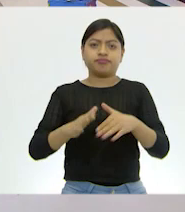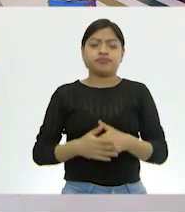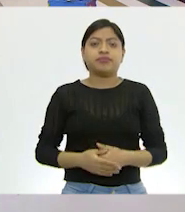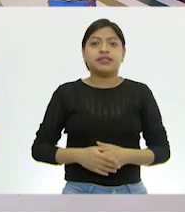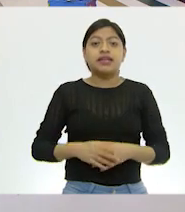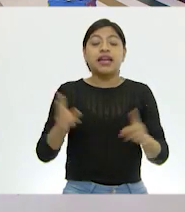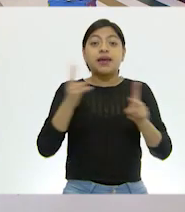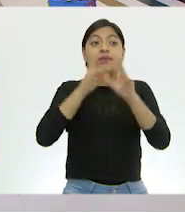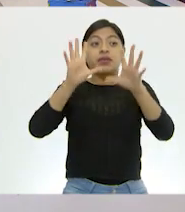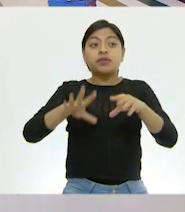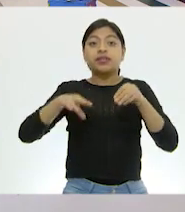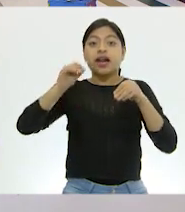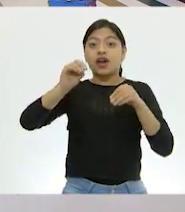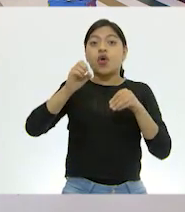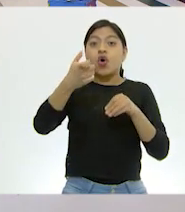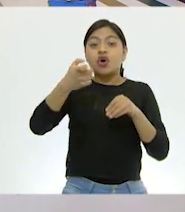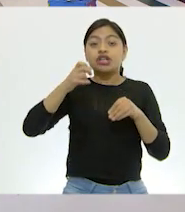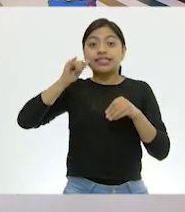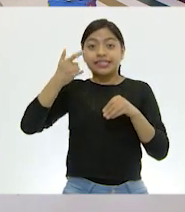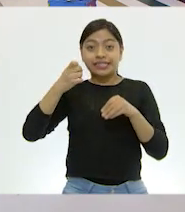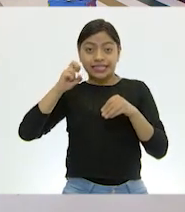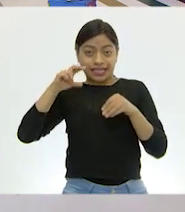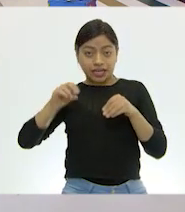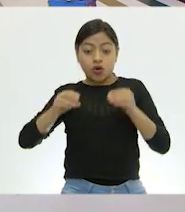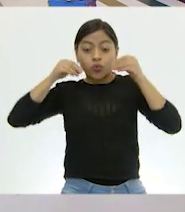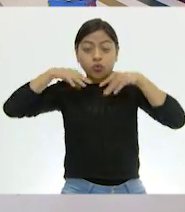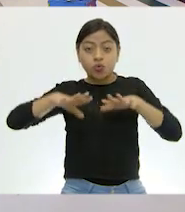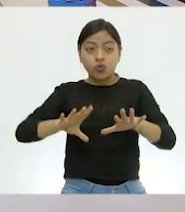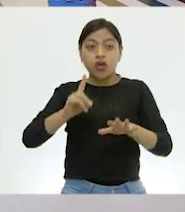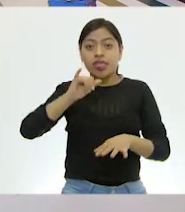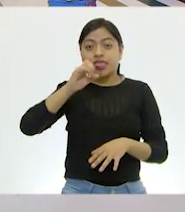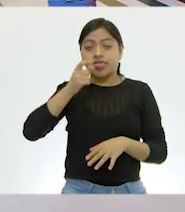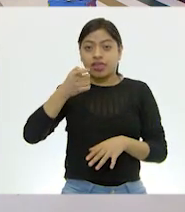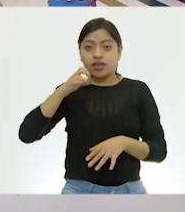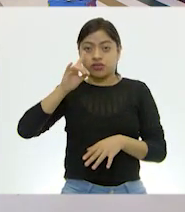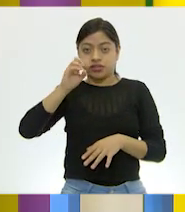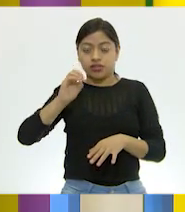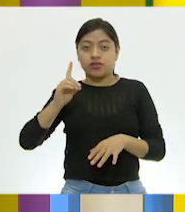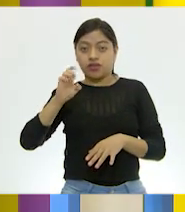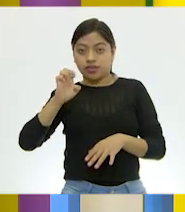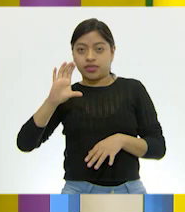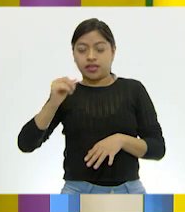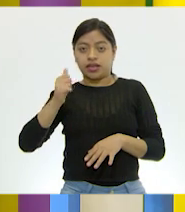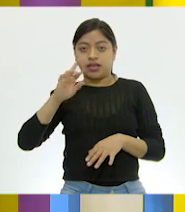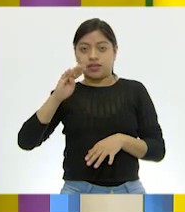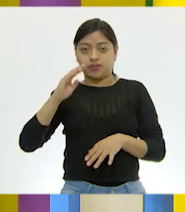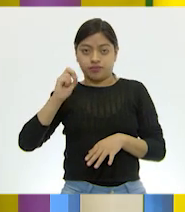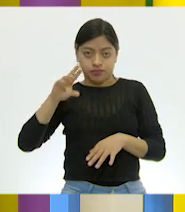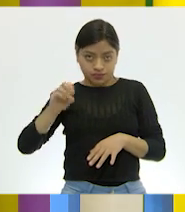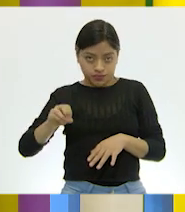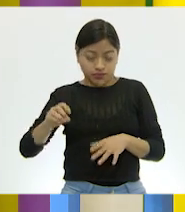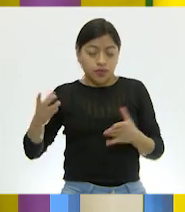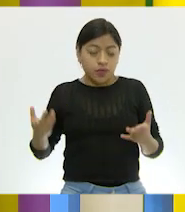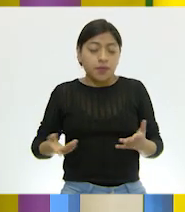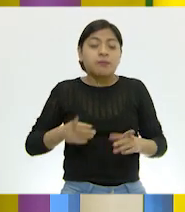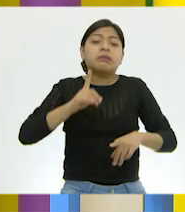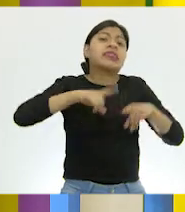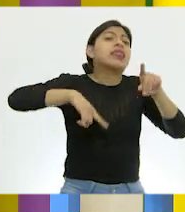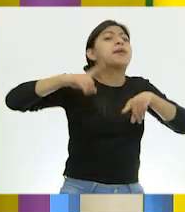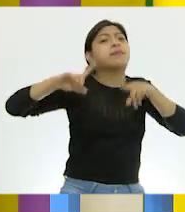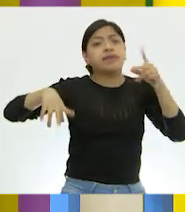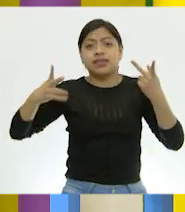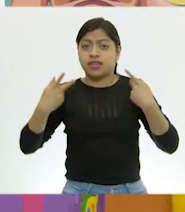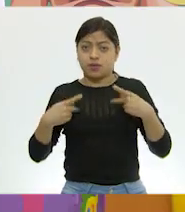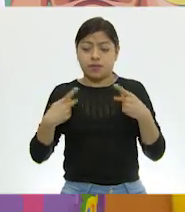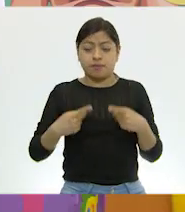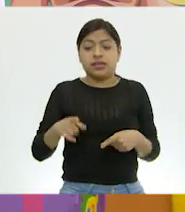oxígeno y sale dióxido de carbono. Eso es lo que sucede en la respiración. Exacto. Intercambio de gases. Muy bien. Y dependiendo de los seres vivos,